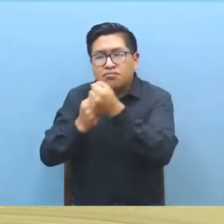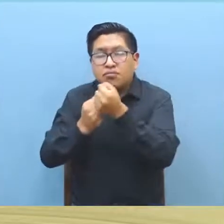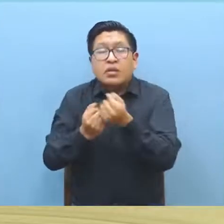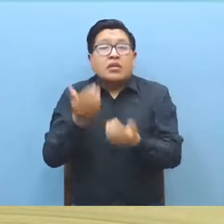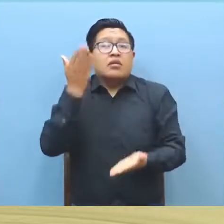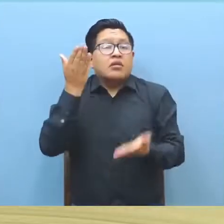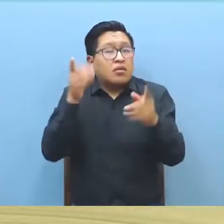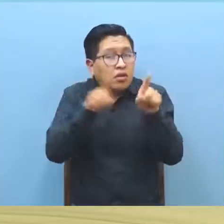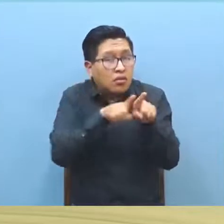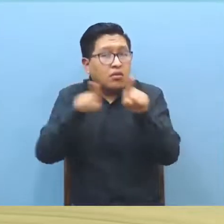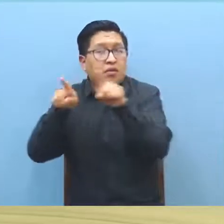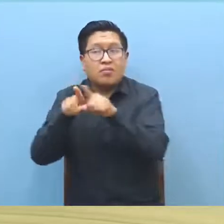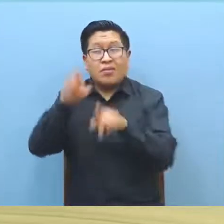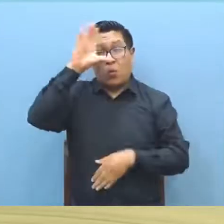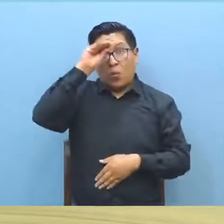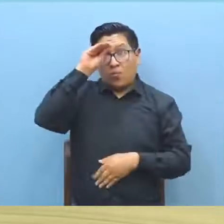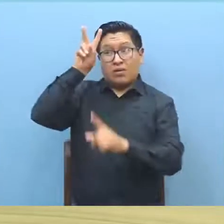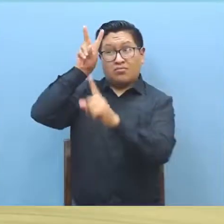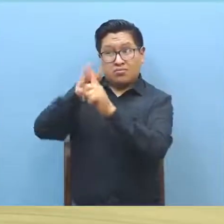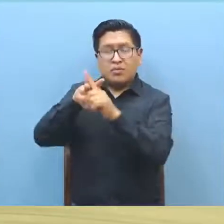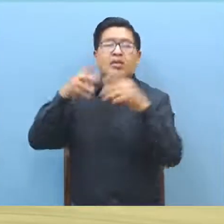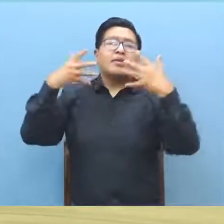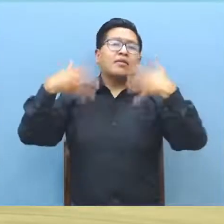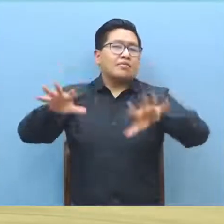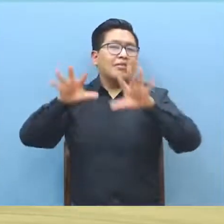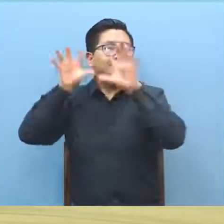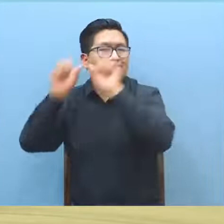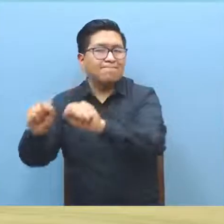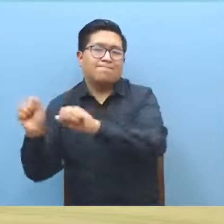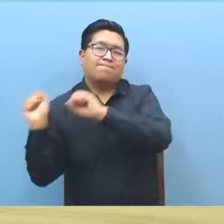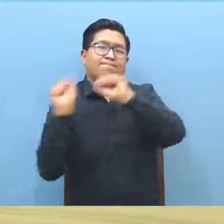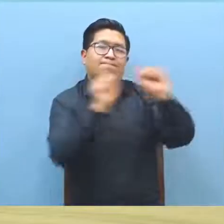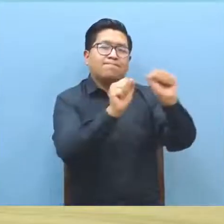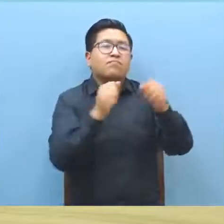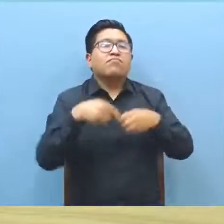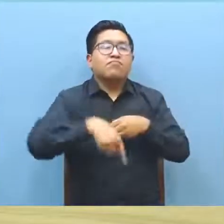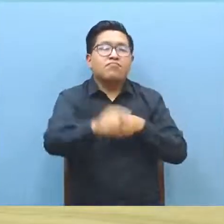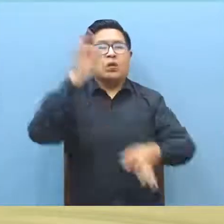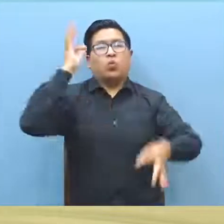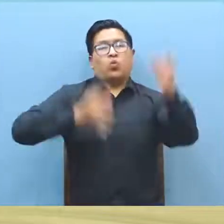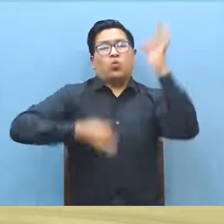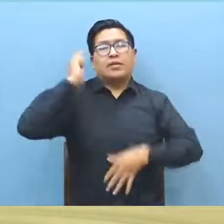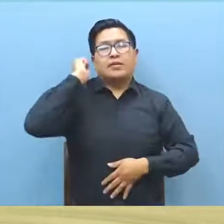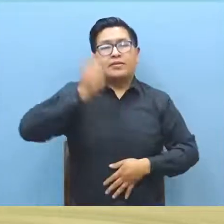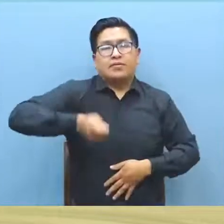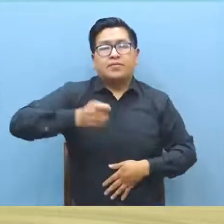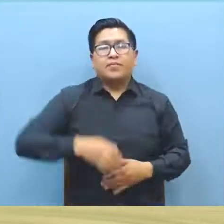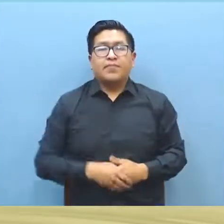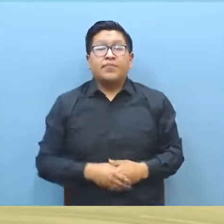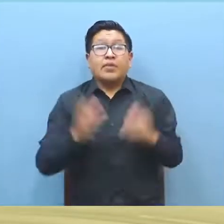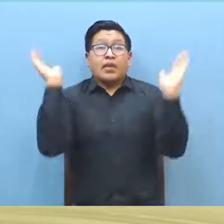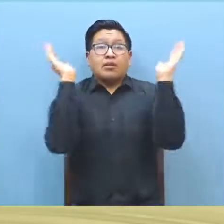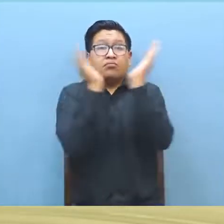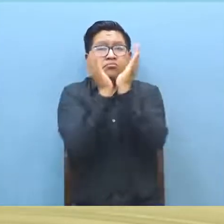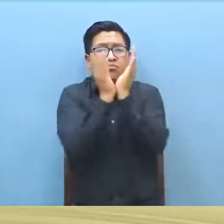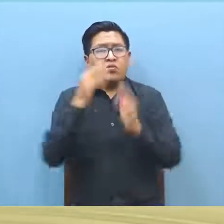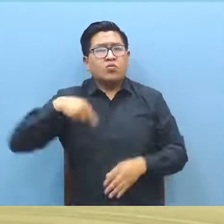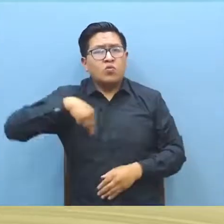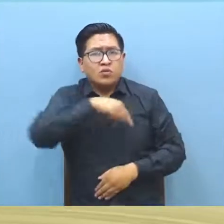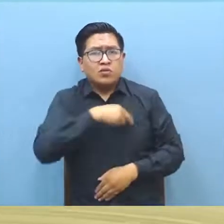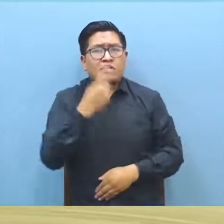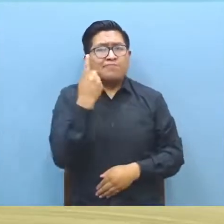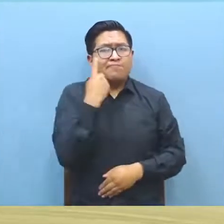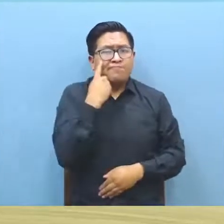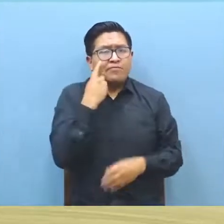agresor ya se encuentra aprehendido esperando se defina su situación jurídica. Como Defensoría del Pueblo estamos realizando el seguimiento a dos